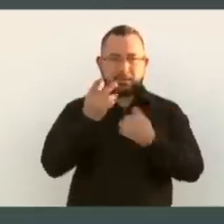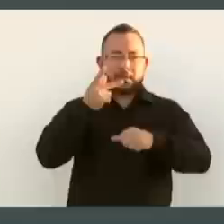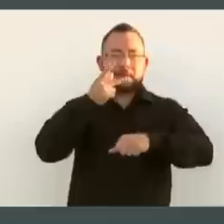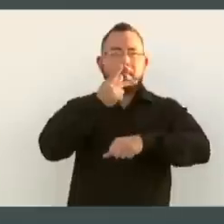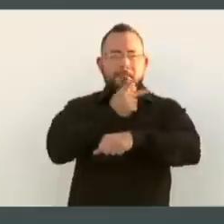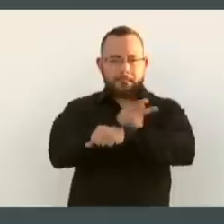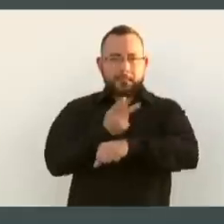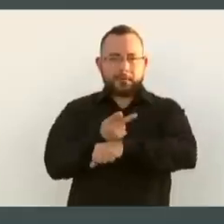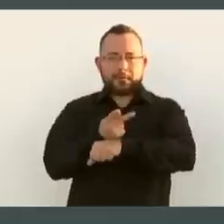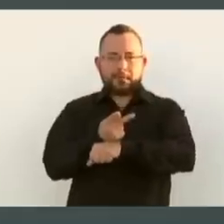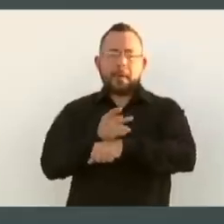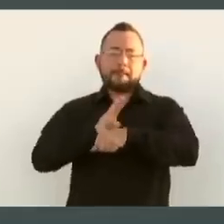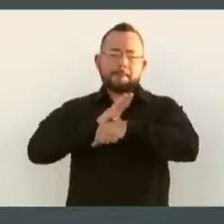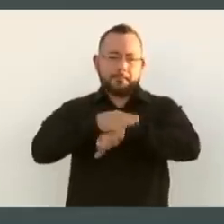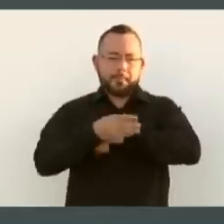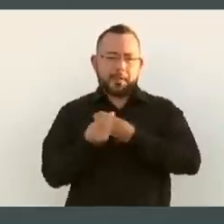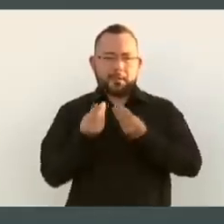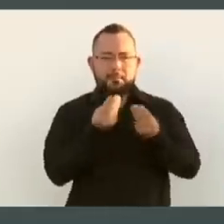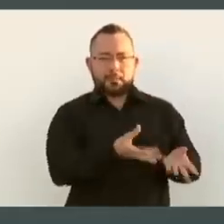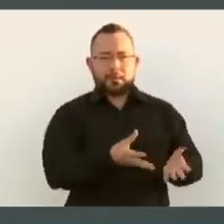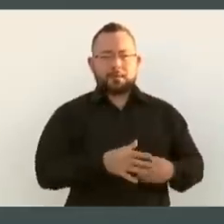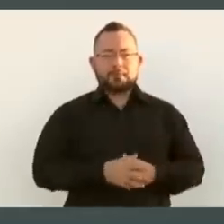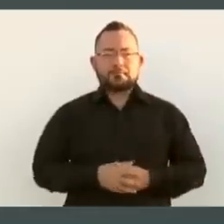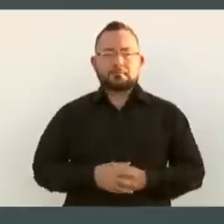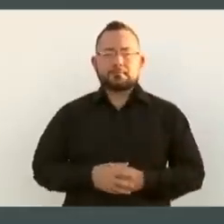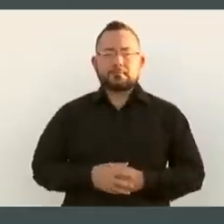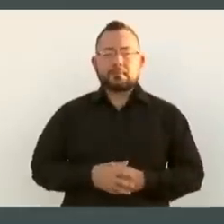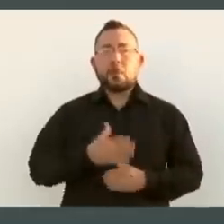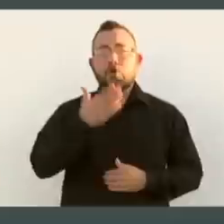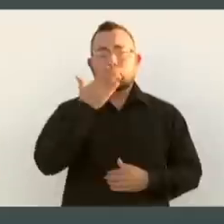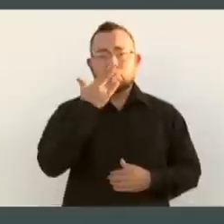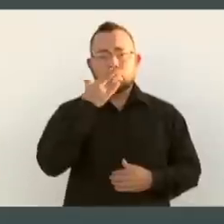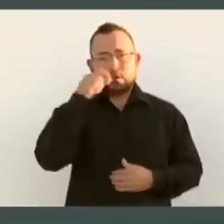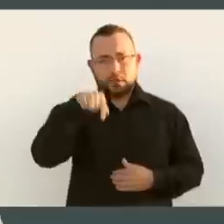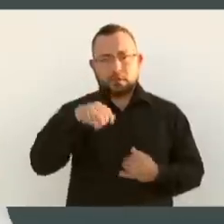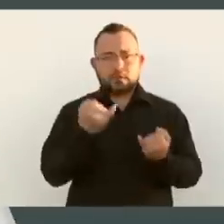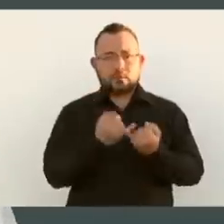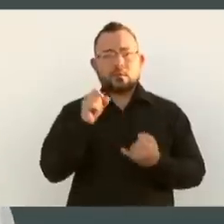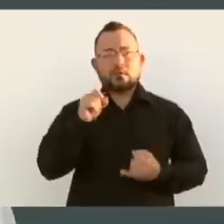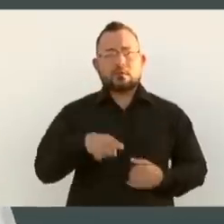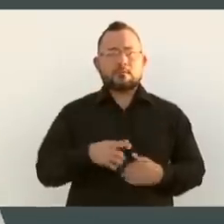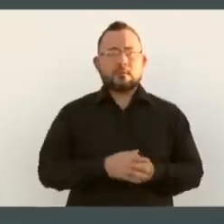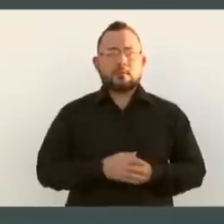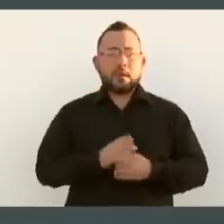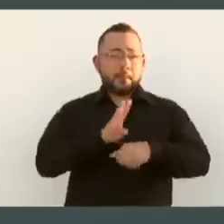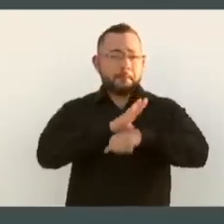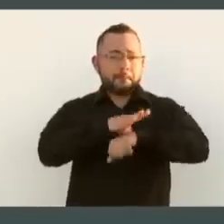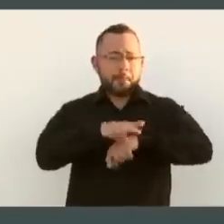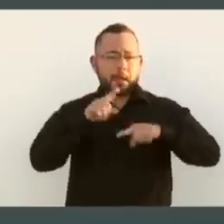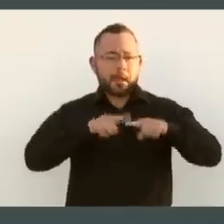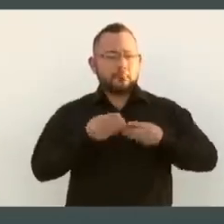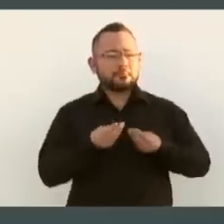En Sonora también reciben beca